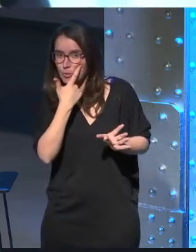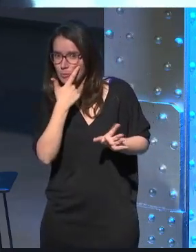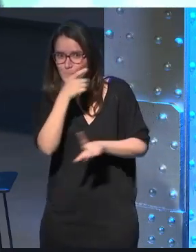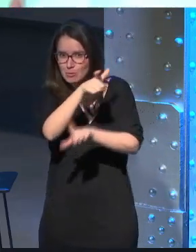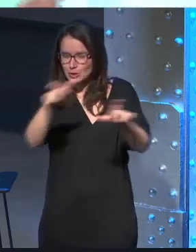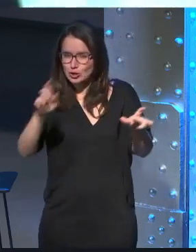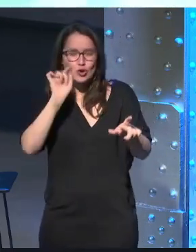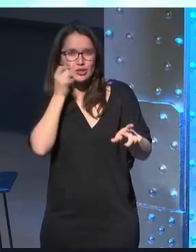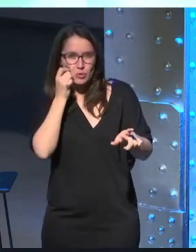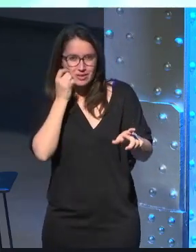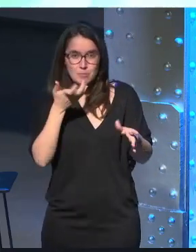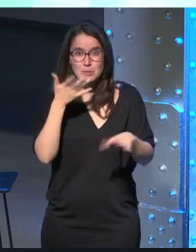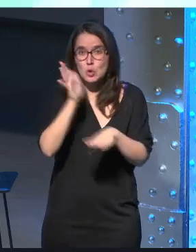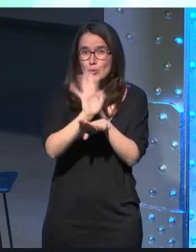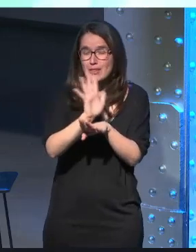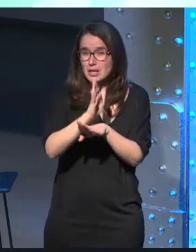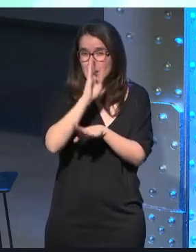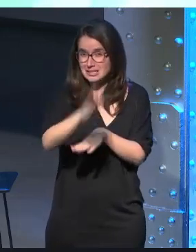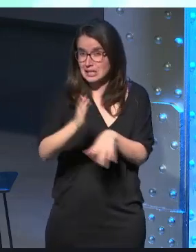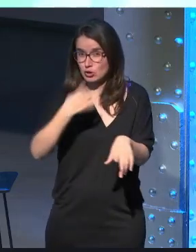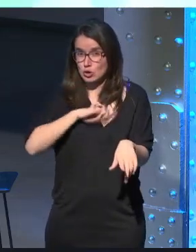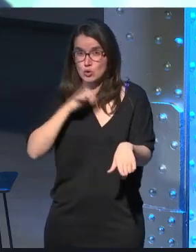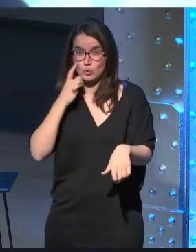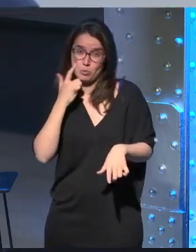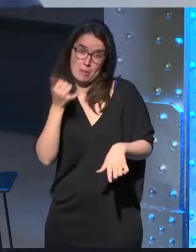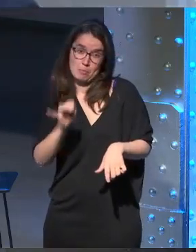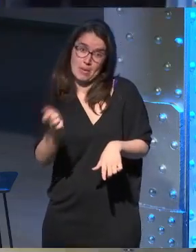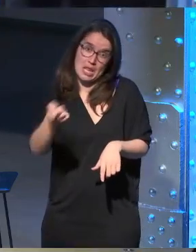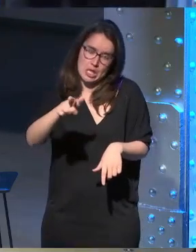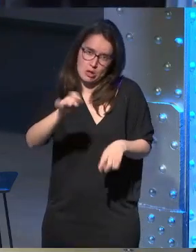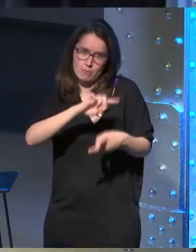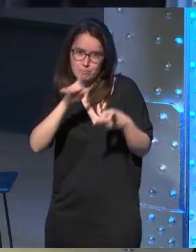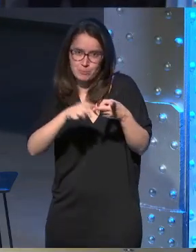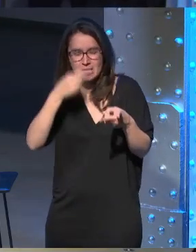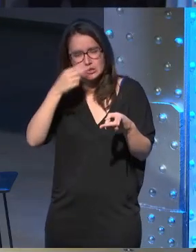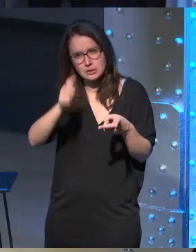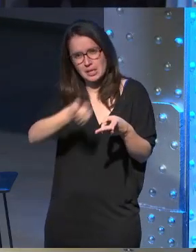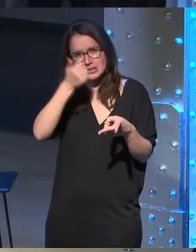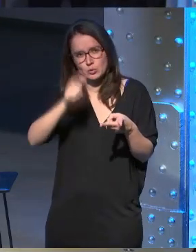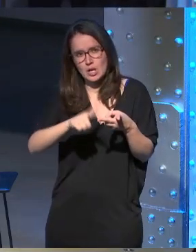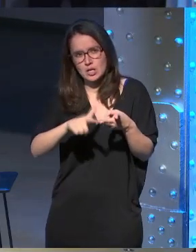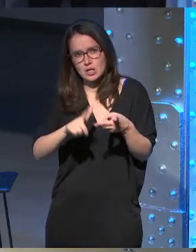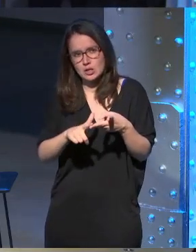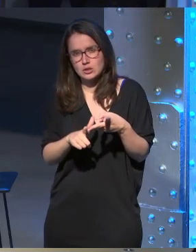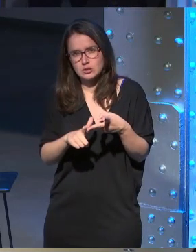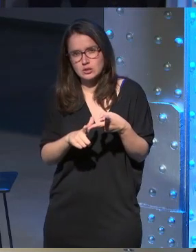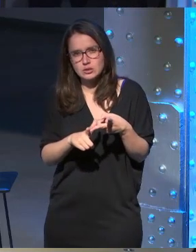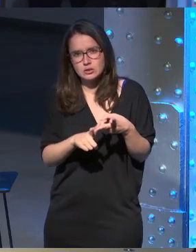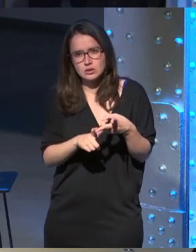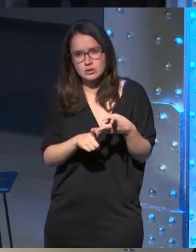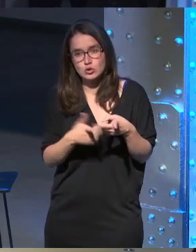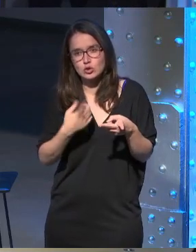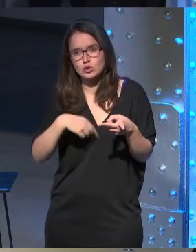ahí digamos como el cine más clásico al cual estamos acostumbrados ¿vale? una más interesante es esta es que no seamos